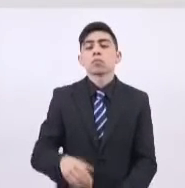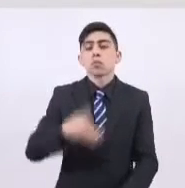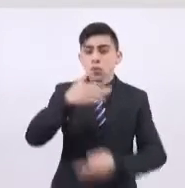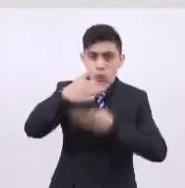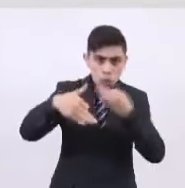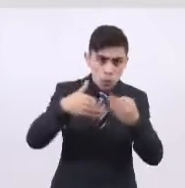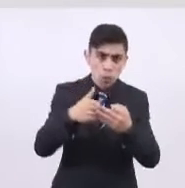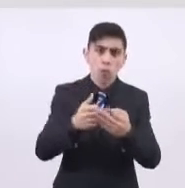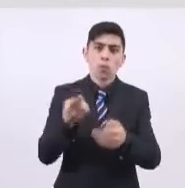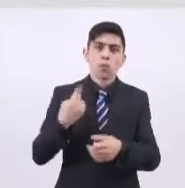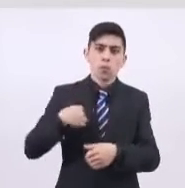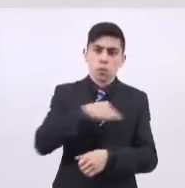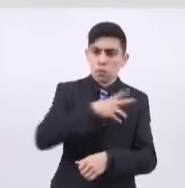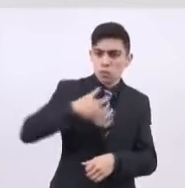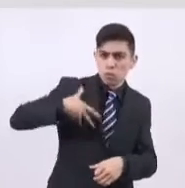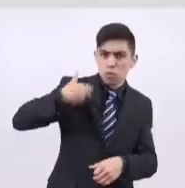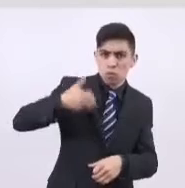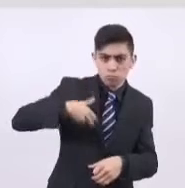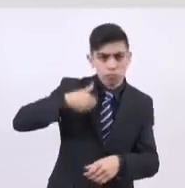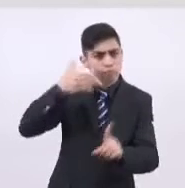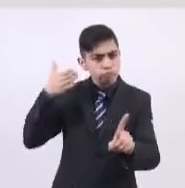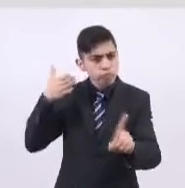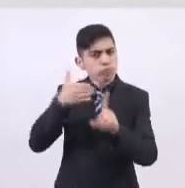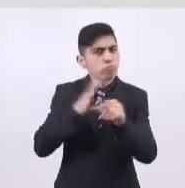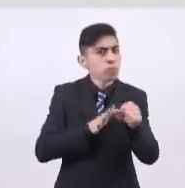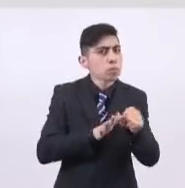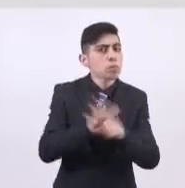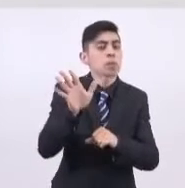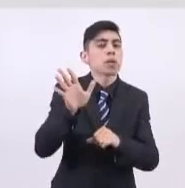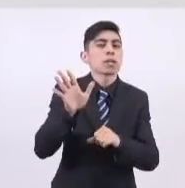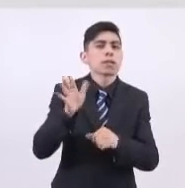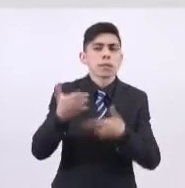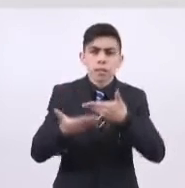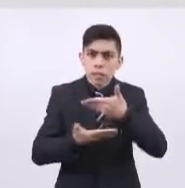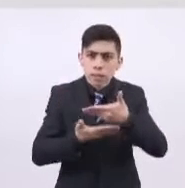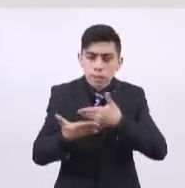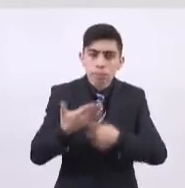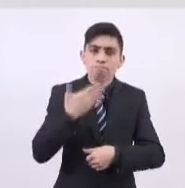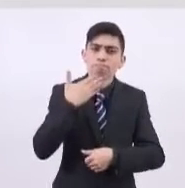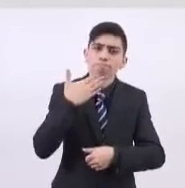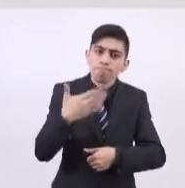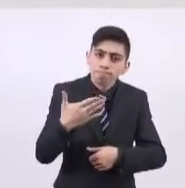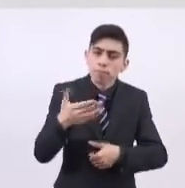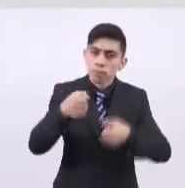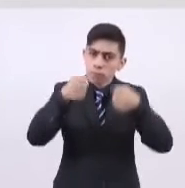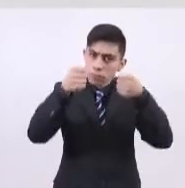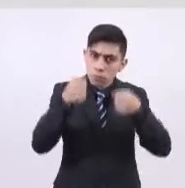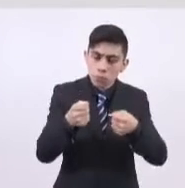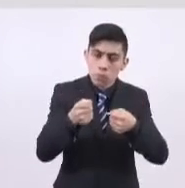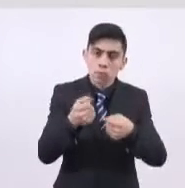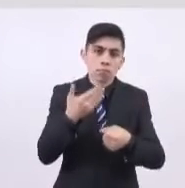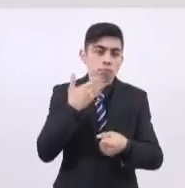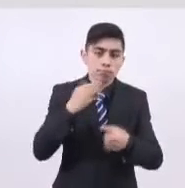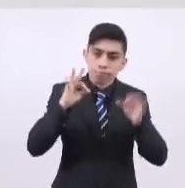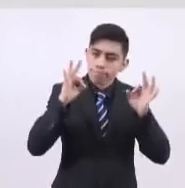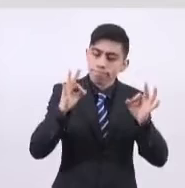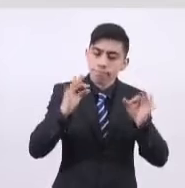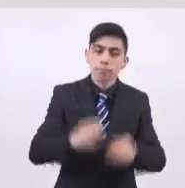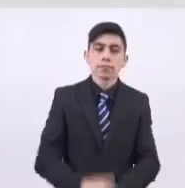serán encaminados en este objetivo, ofrecer un servicio más seguro y más eficiente.